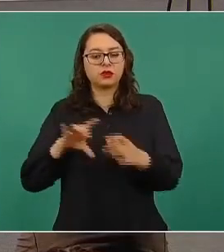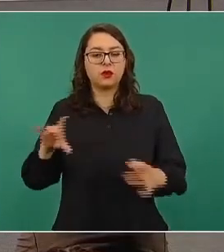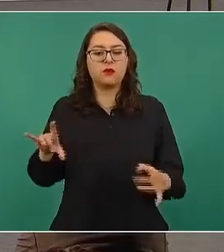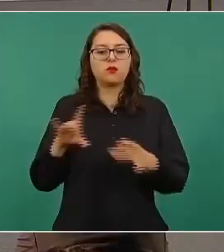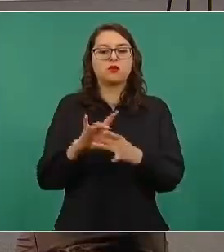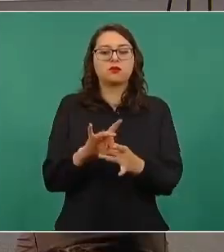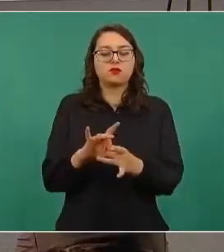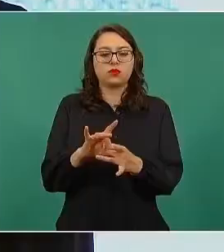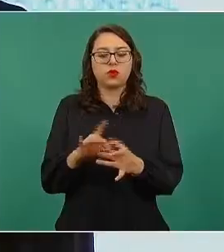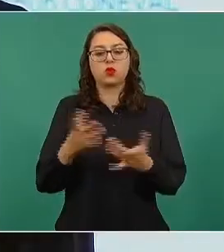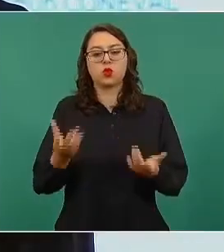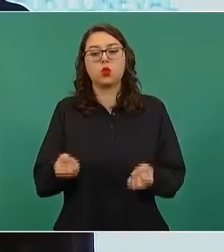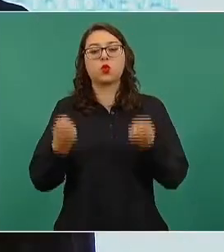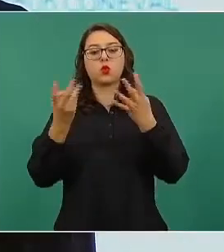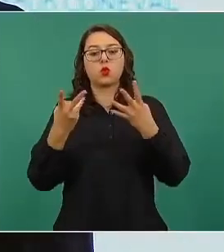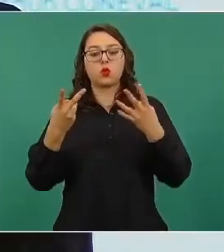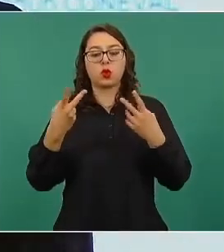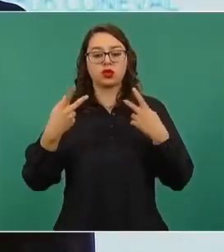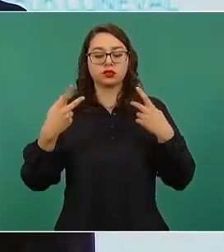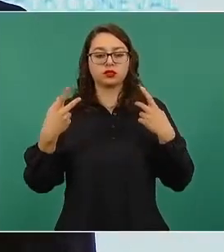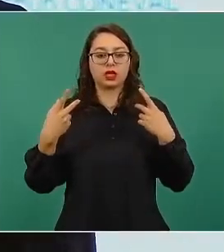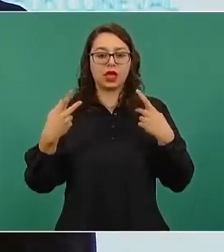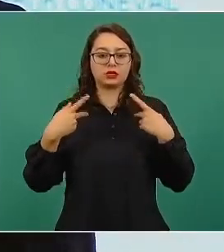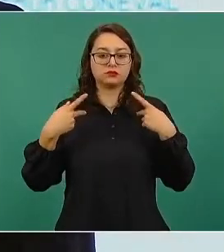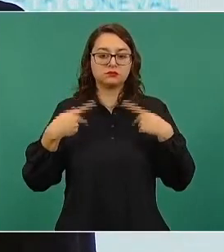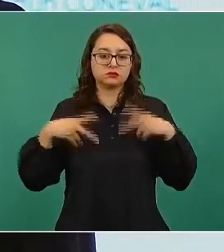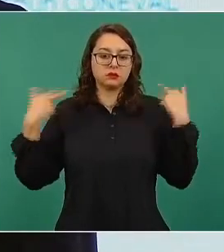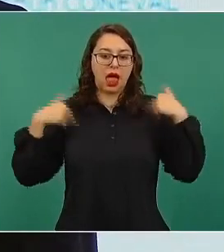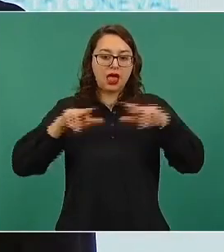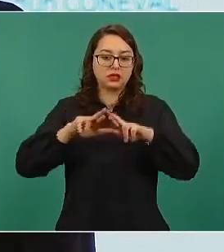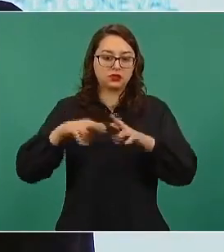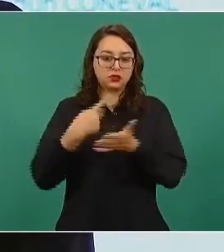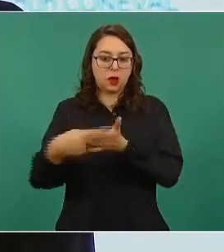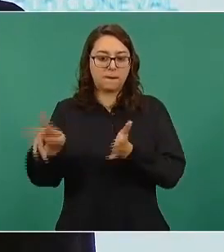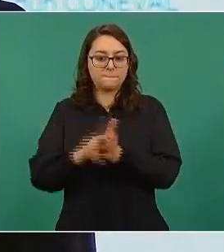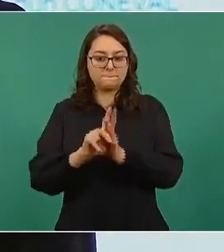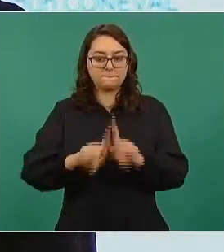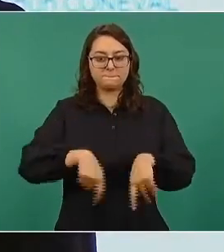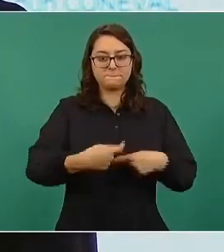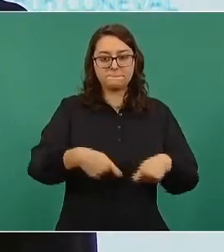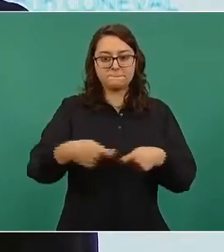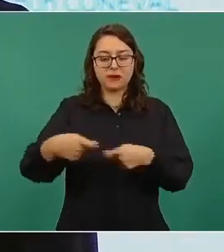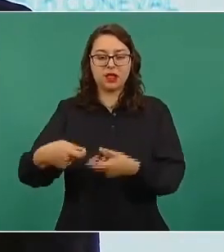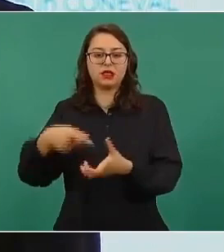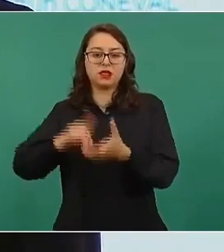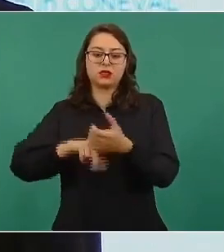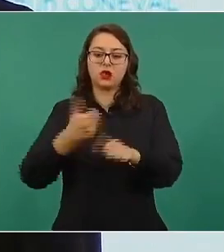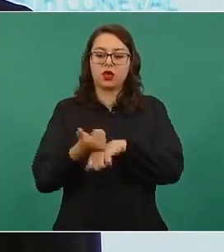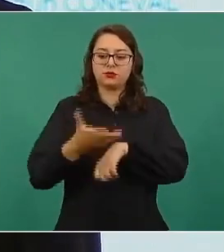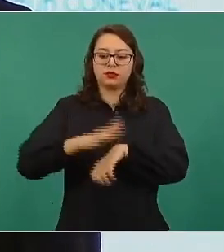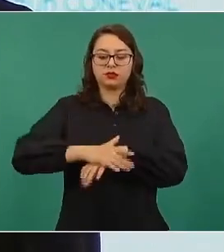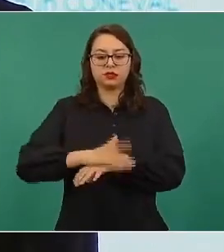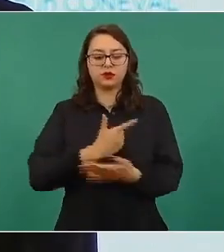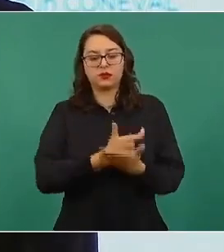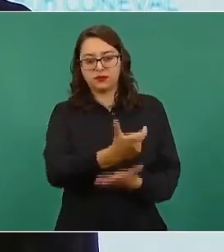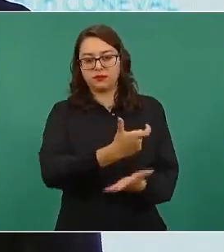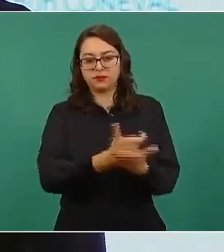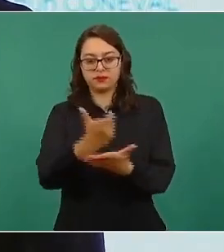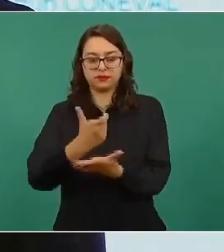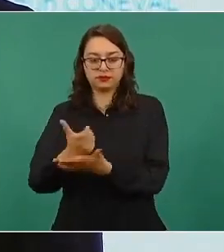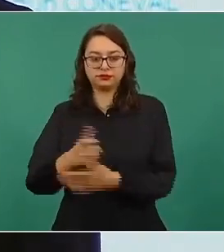determinado conforme al número de plazas de trabajadores de la educación con base en el sistema de administración de nómina que tiene la federación.